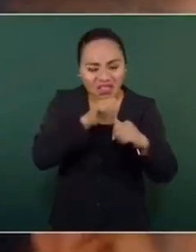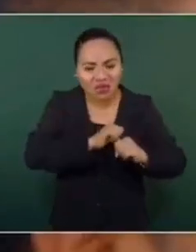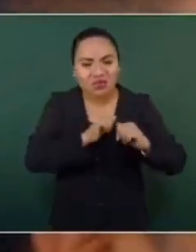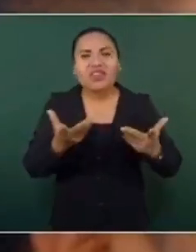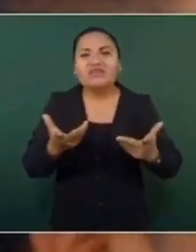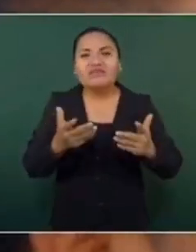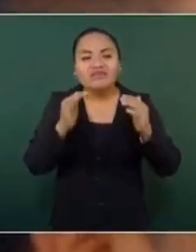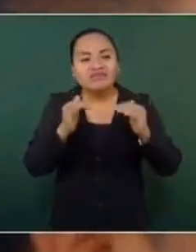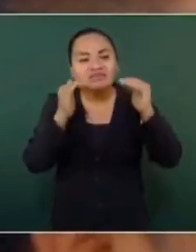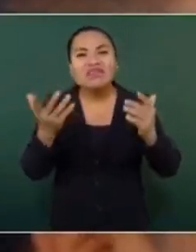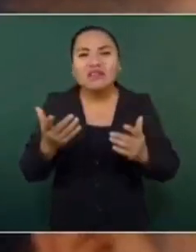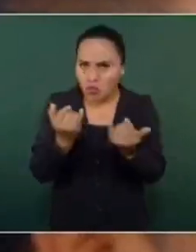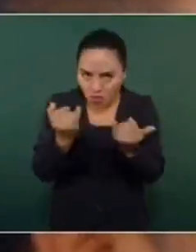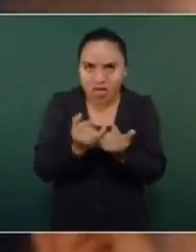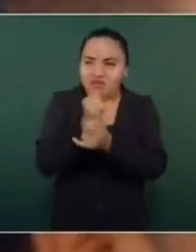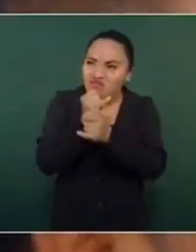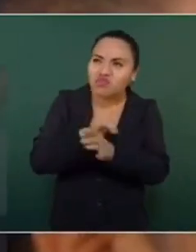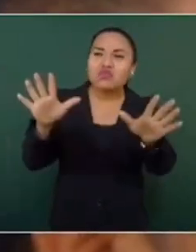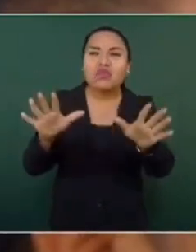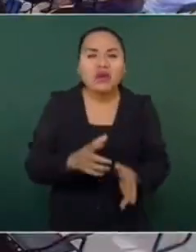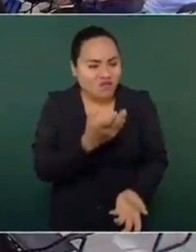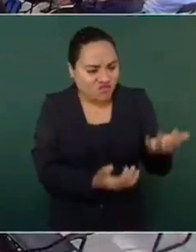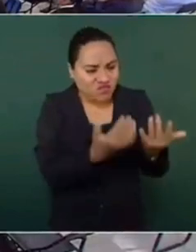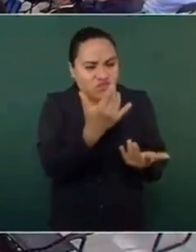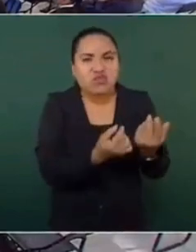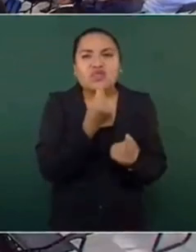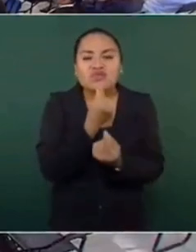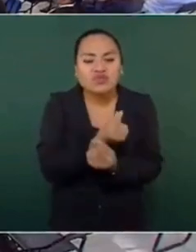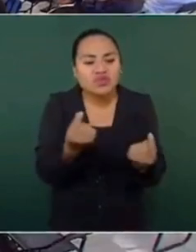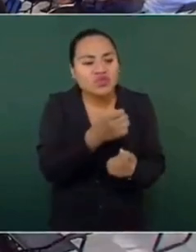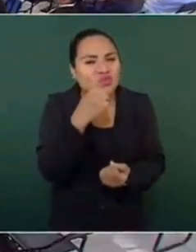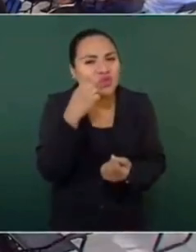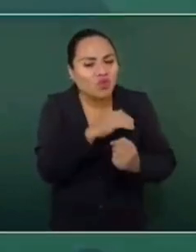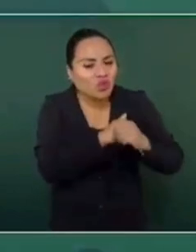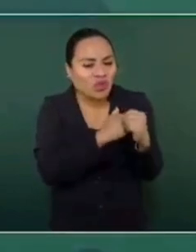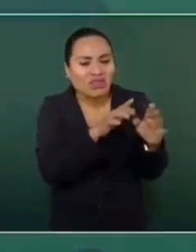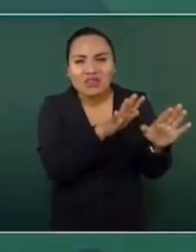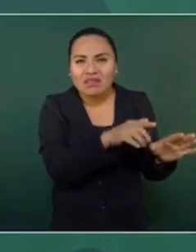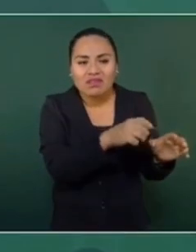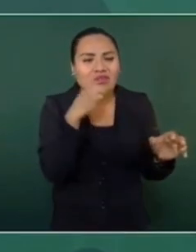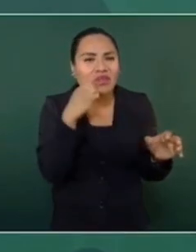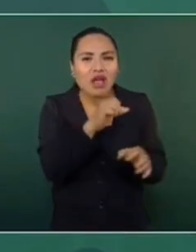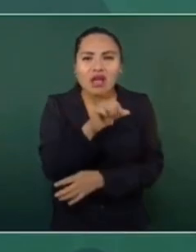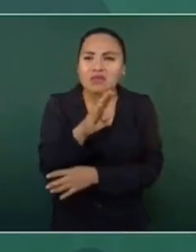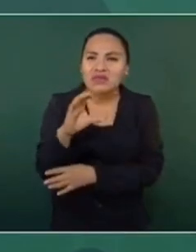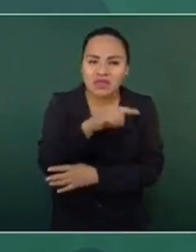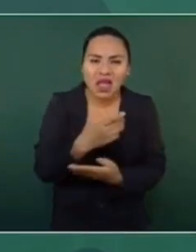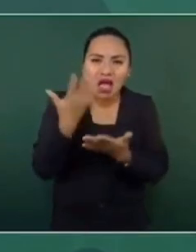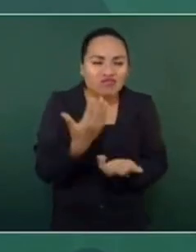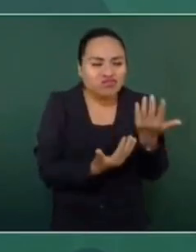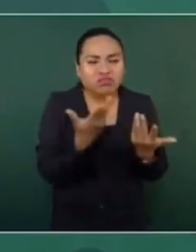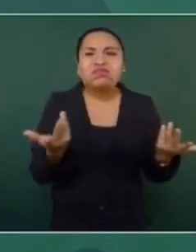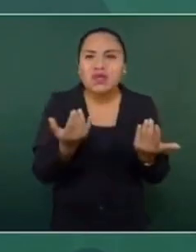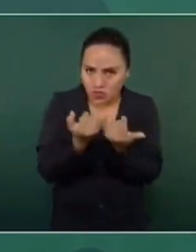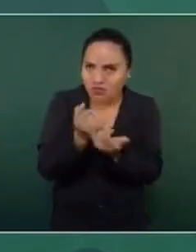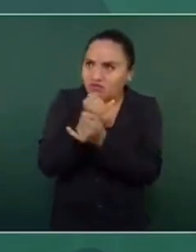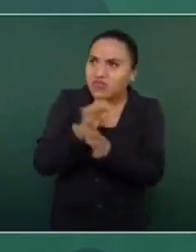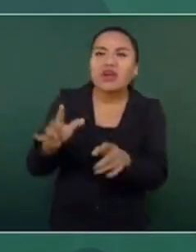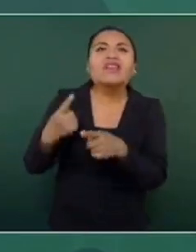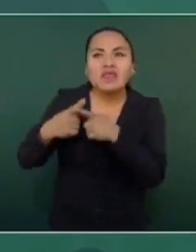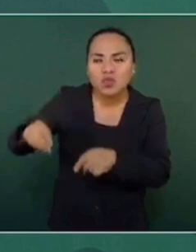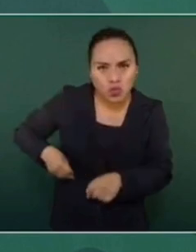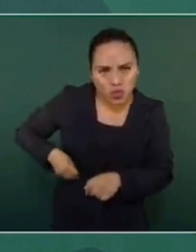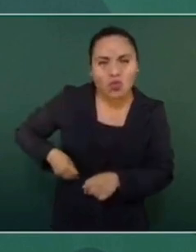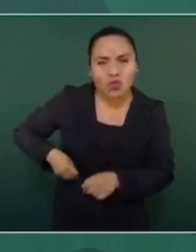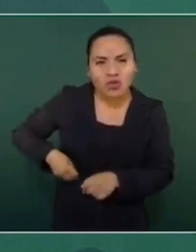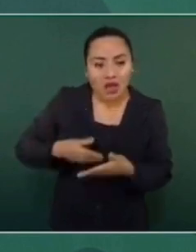cuando el incendio de la guardería ABC y estos ministros, algunos de estos hipócritas o ministros que ahora encabezan